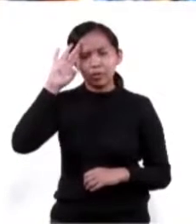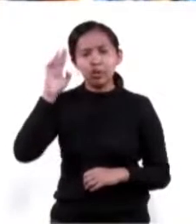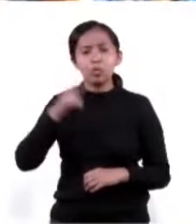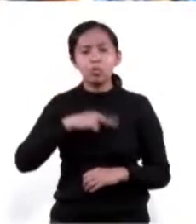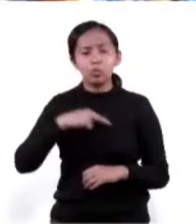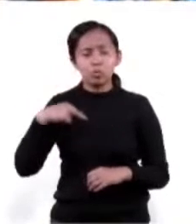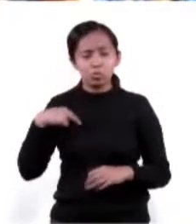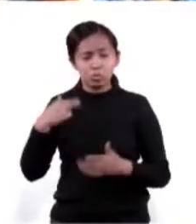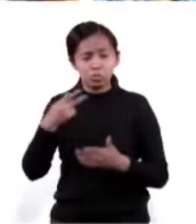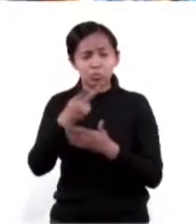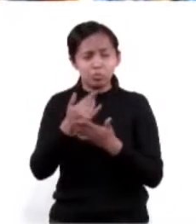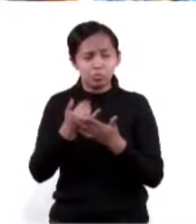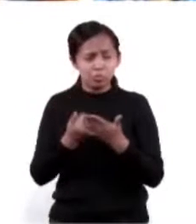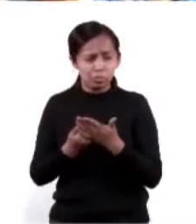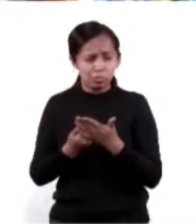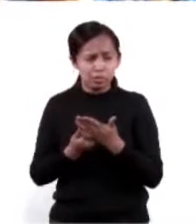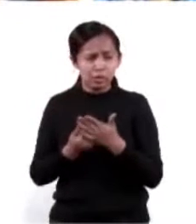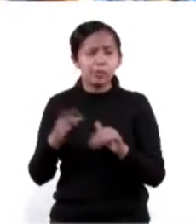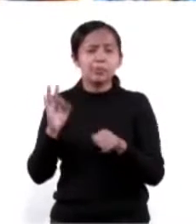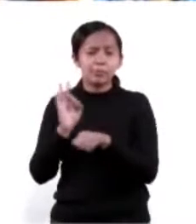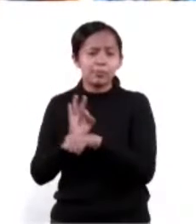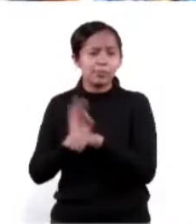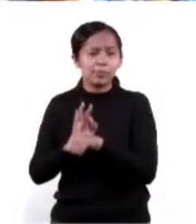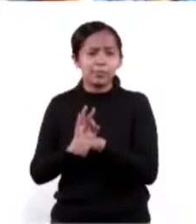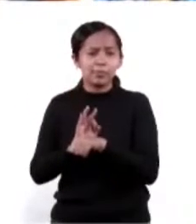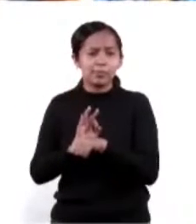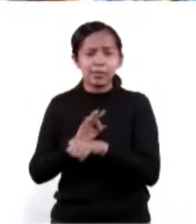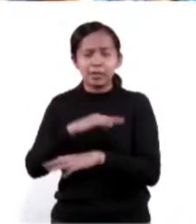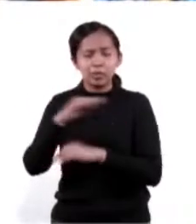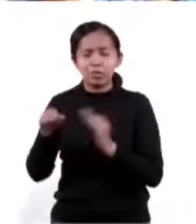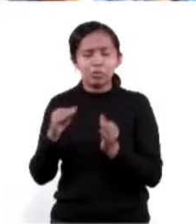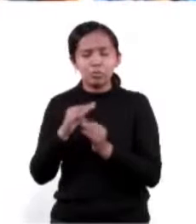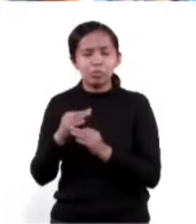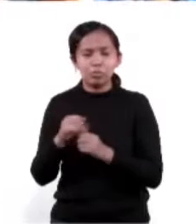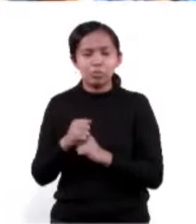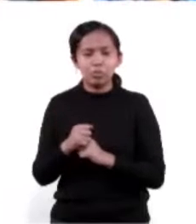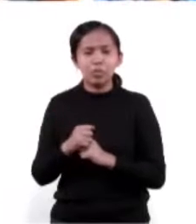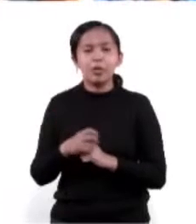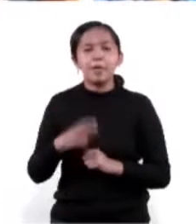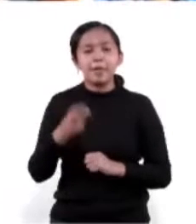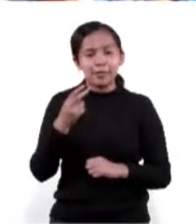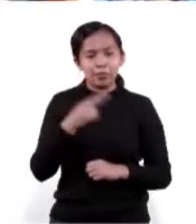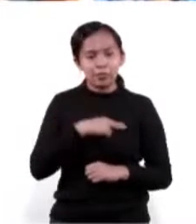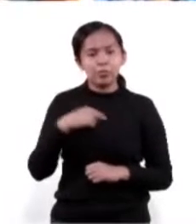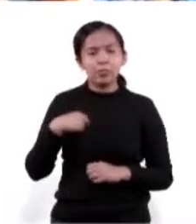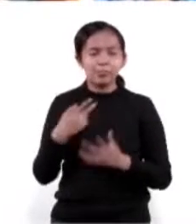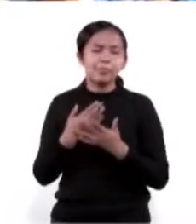definiendo un proyecto por encima de todo y esperemos que todo fuera así.